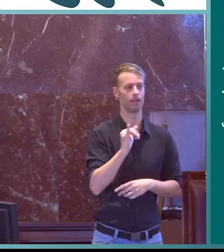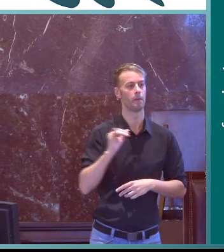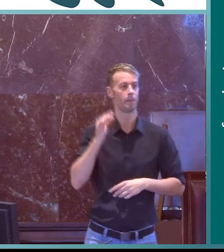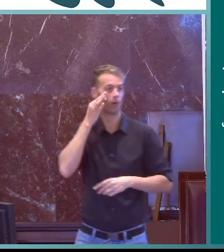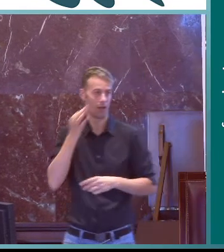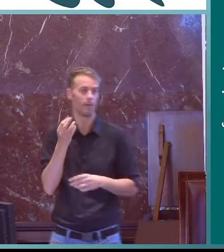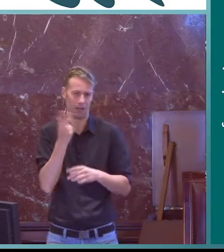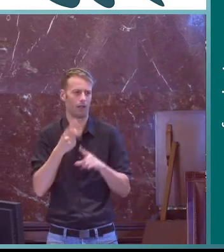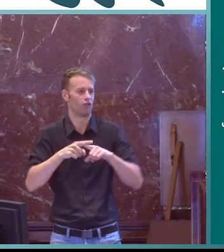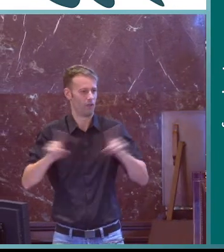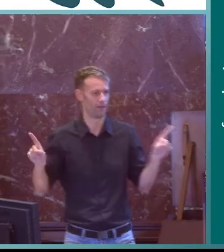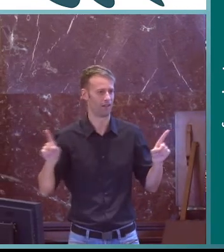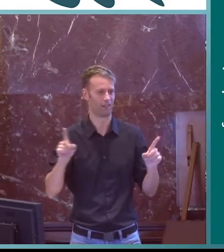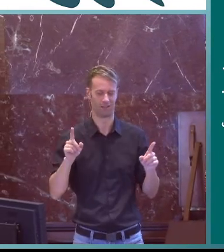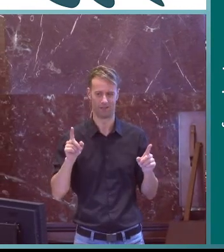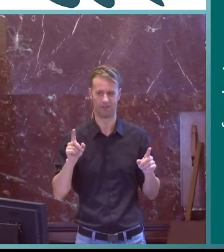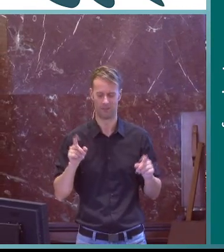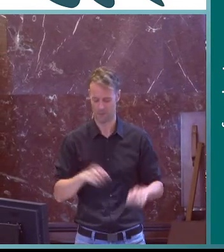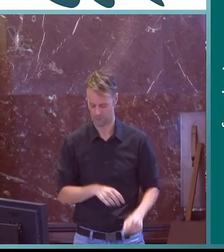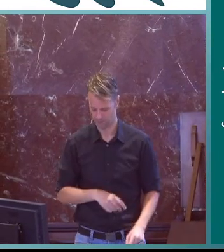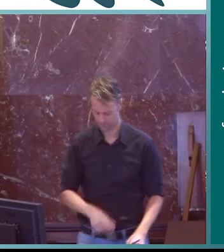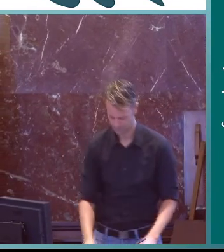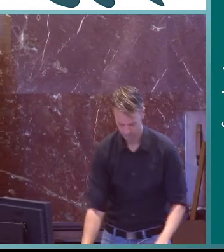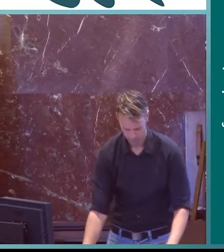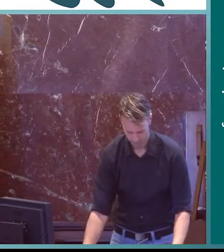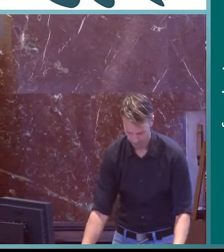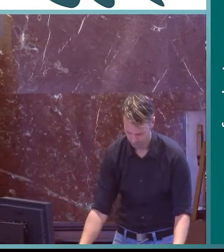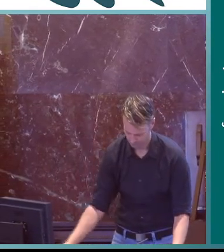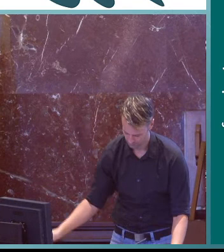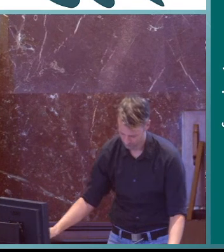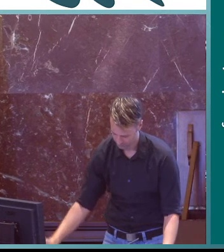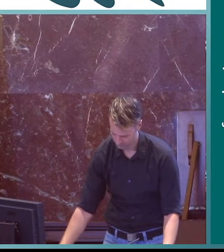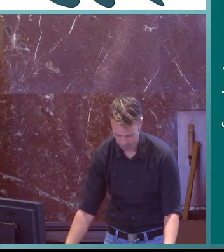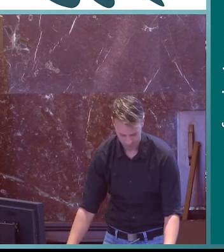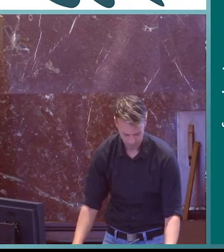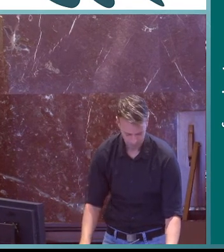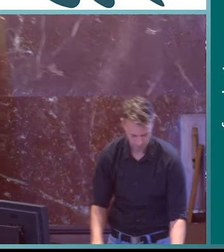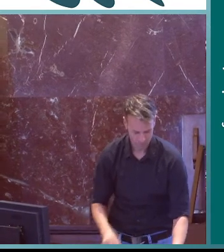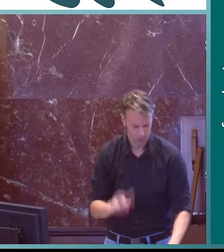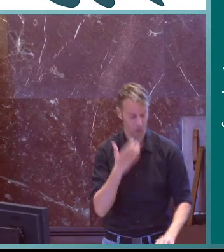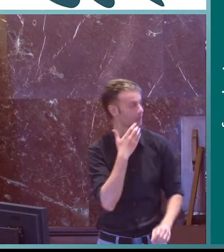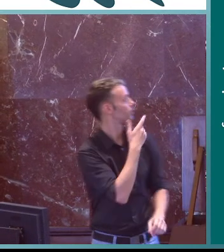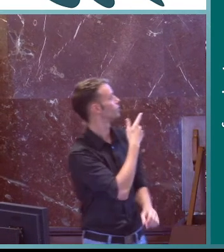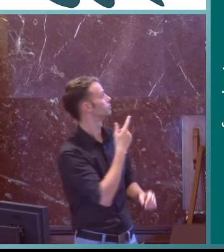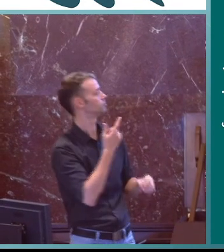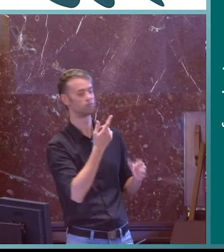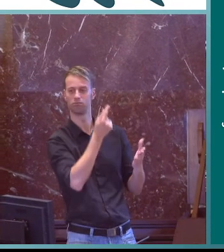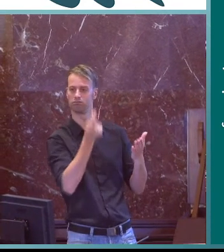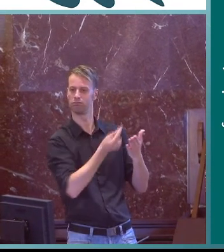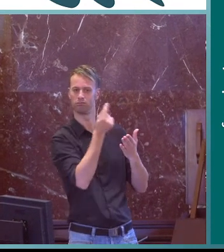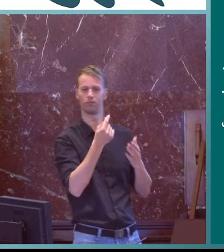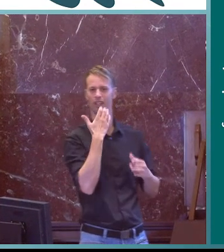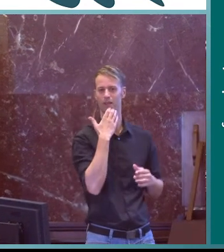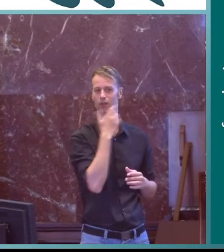dar mensajes pero realmente son diferentes aunque utilicemos esas palabras para hacer metáforas de la naturaleza con